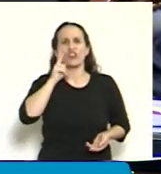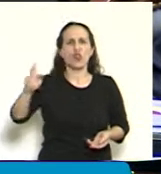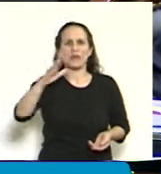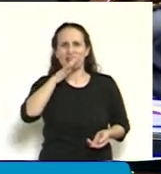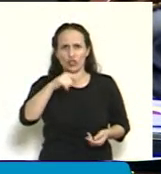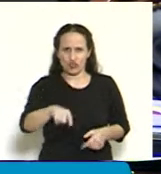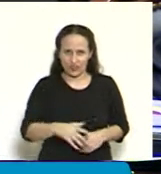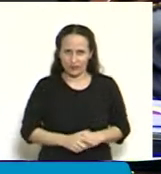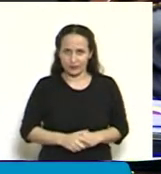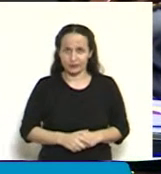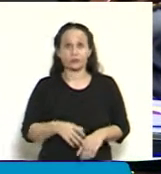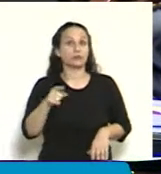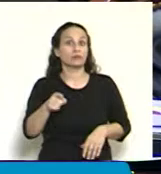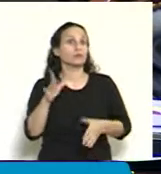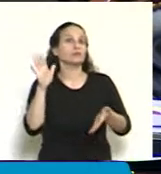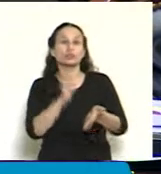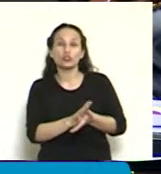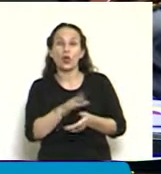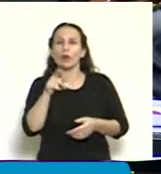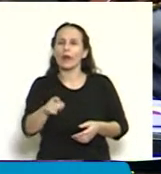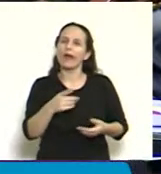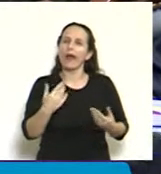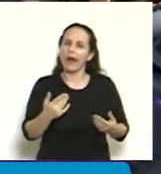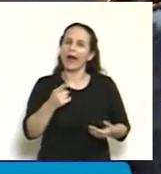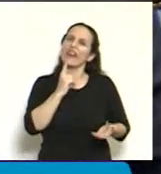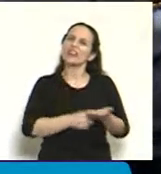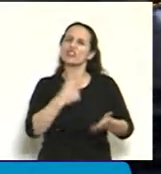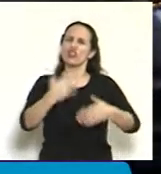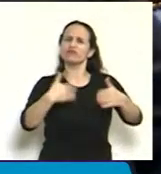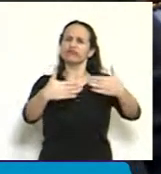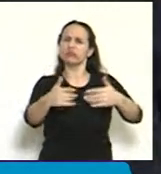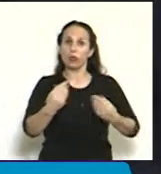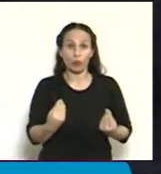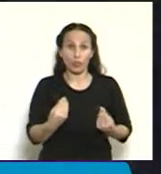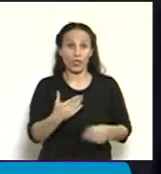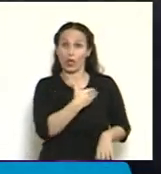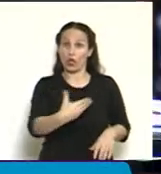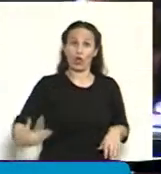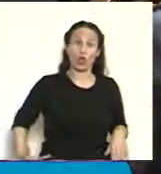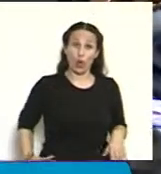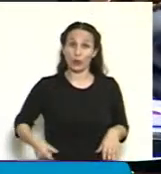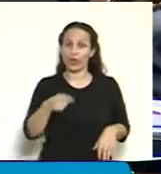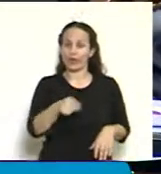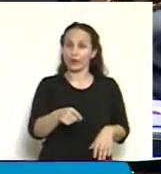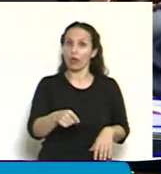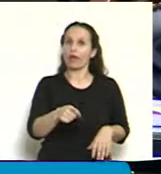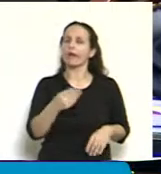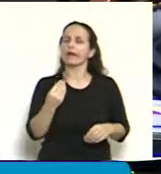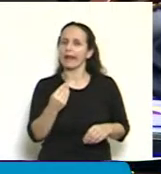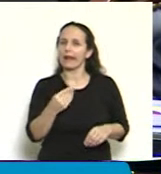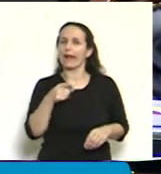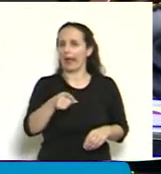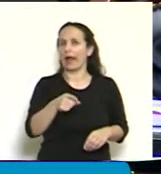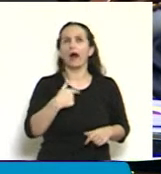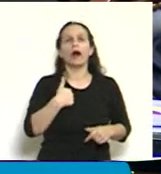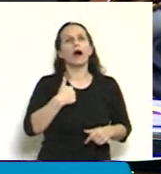Por el proceso de aceleración de las decisiones que tiene el gobierno partiendo de la base, que lo que dispone